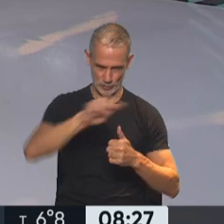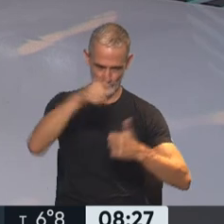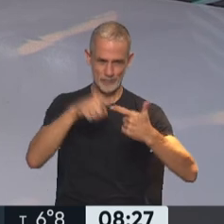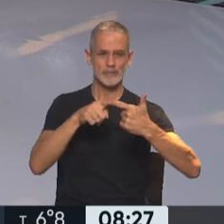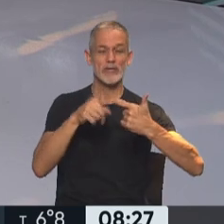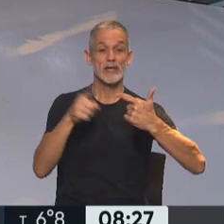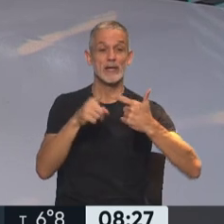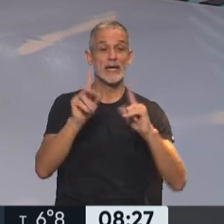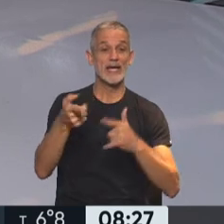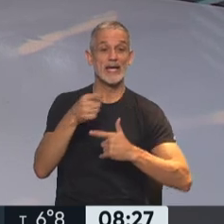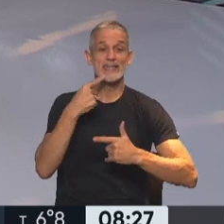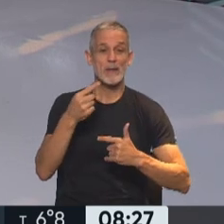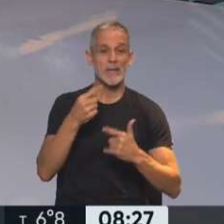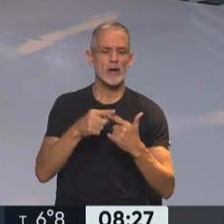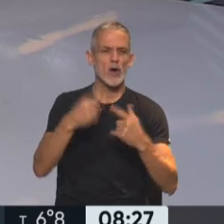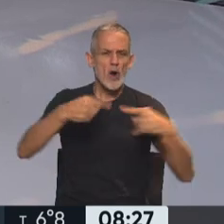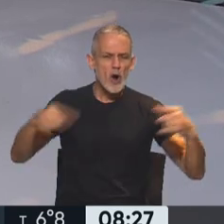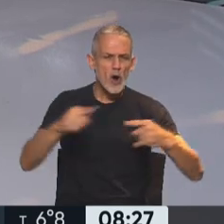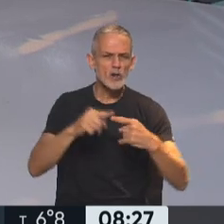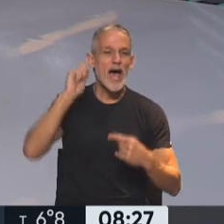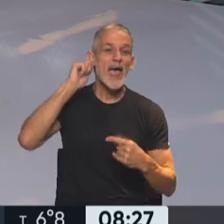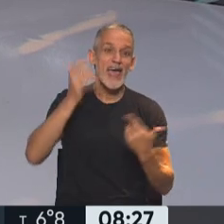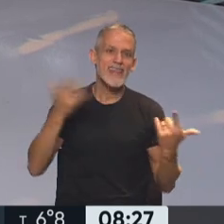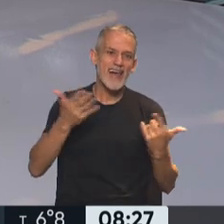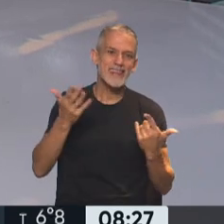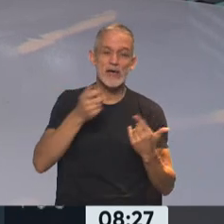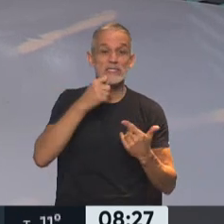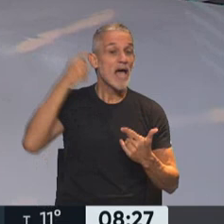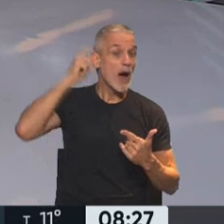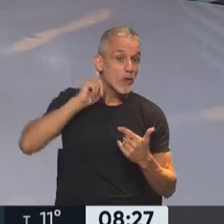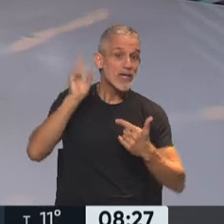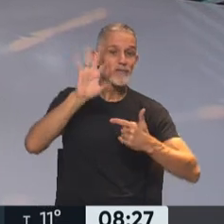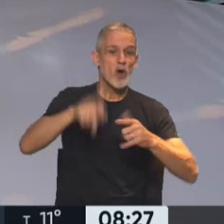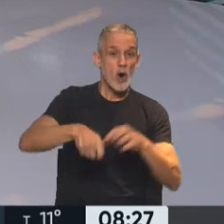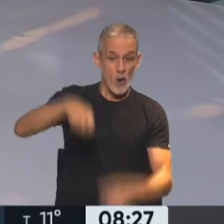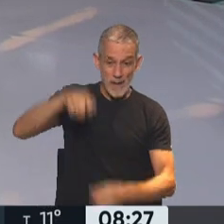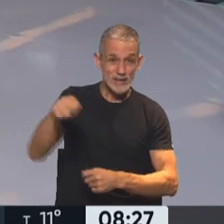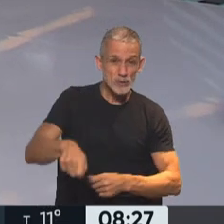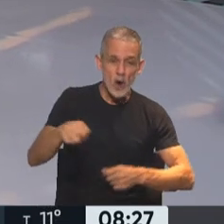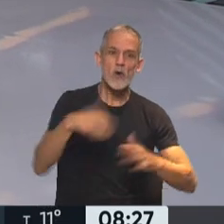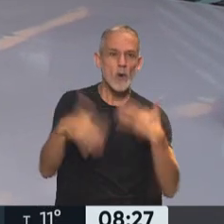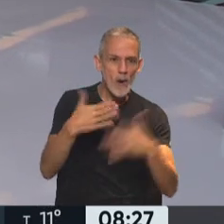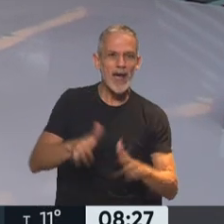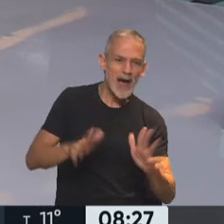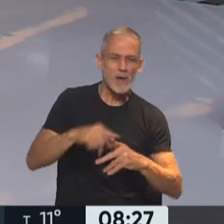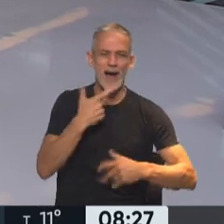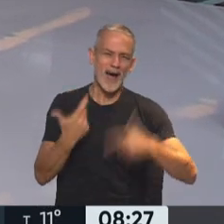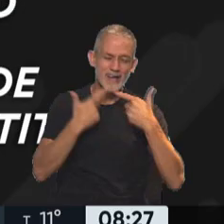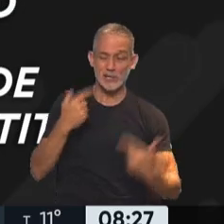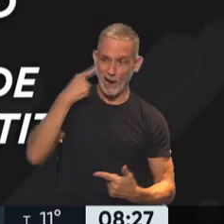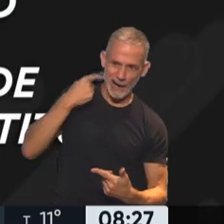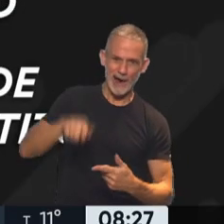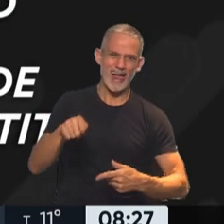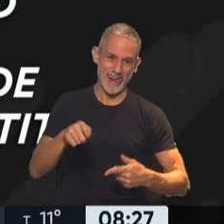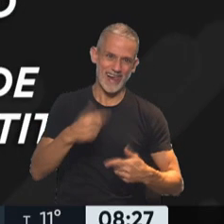lugar, toman en cuenta las vulnerabilidades de la edad, es decir, si usan audífono o bastón, juegan con eso, se ríen y nos hacen